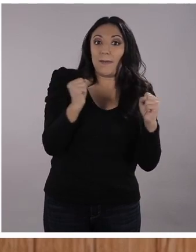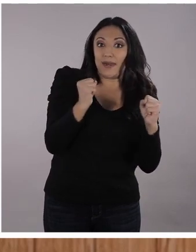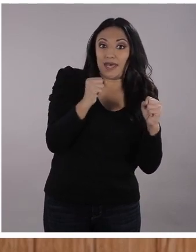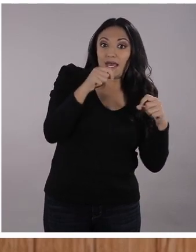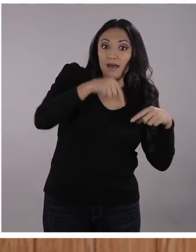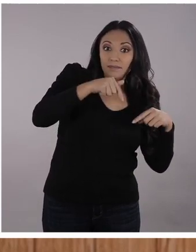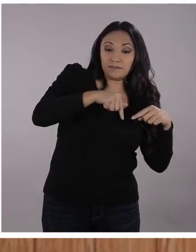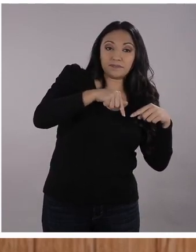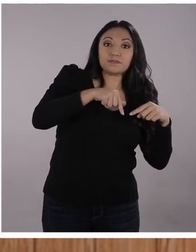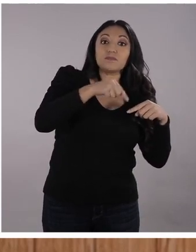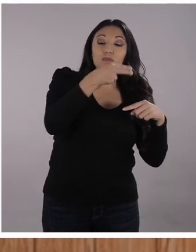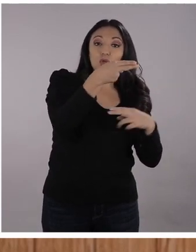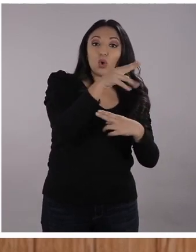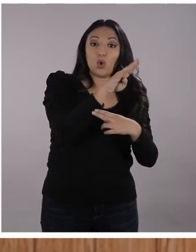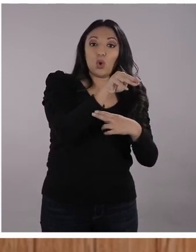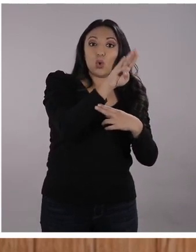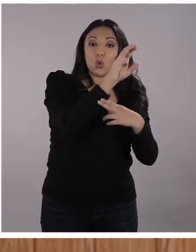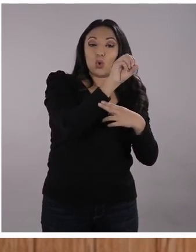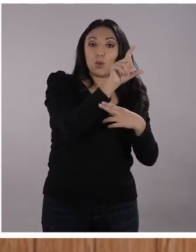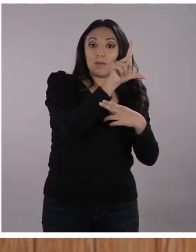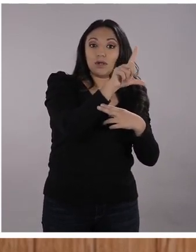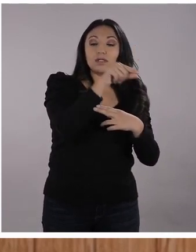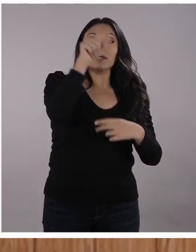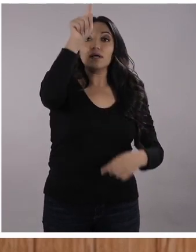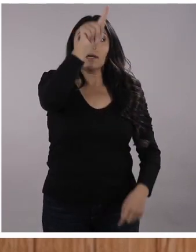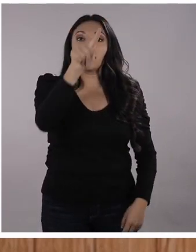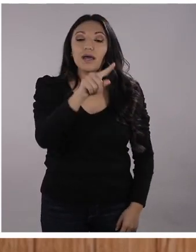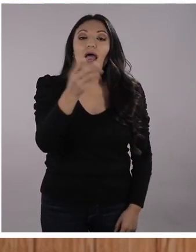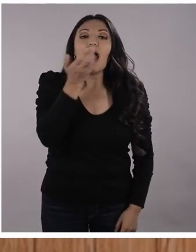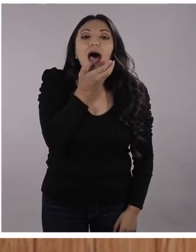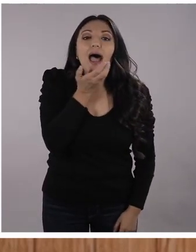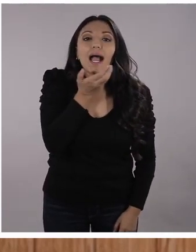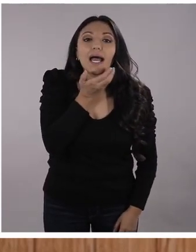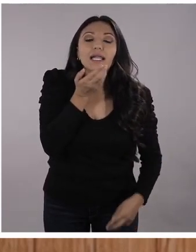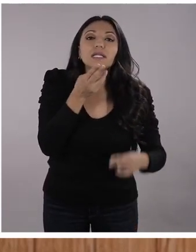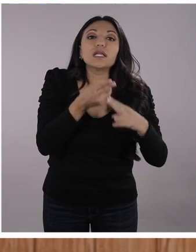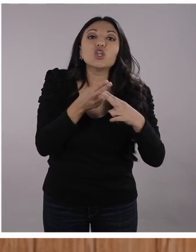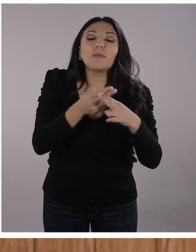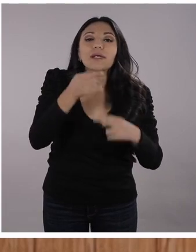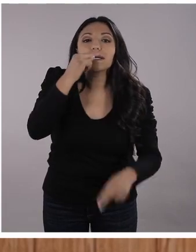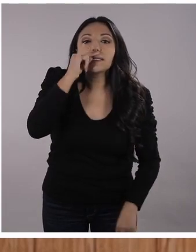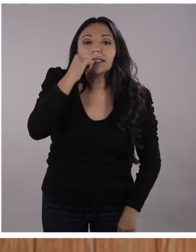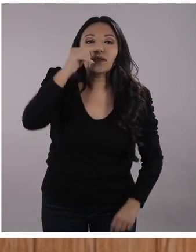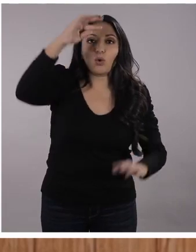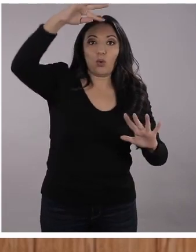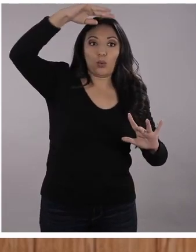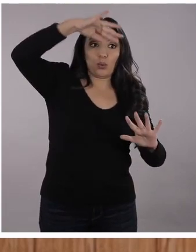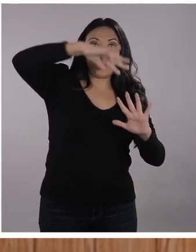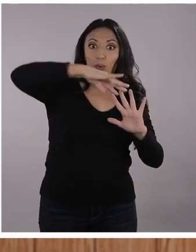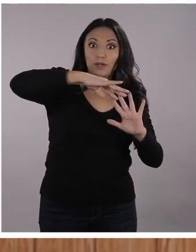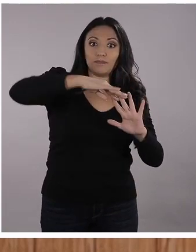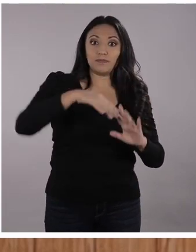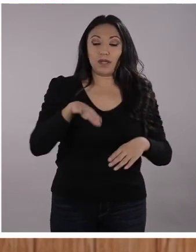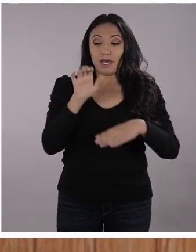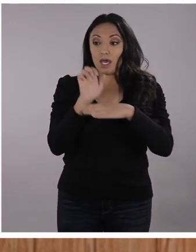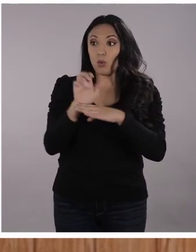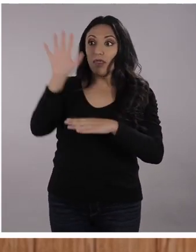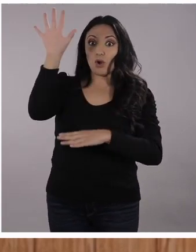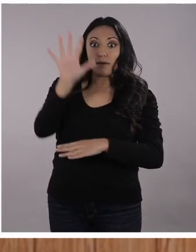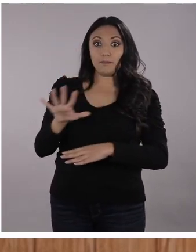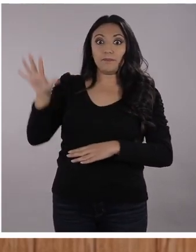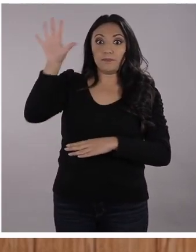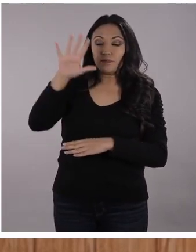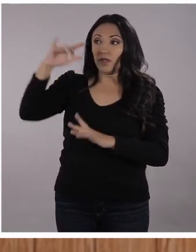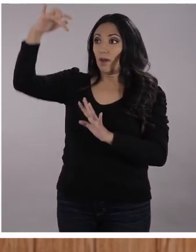Humboldt, que viene por acá, y la caliente, que se la conoce como la del niño, que viene por acá y se juntan.